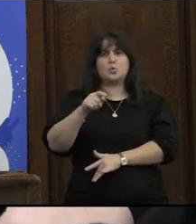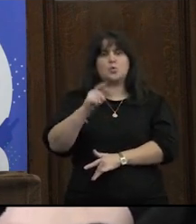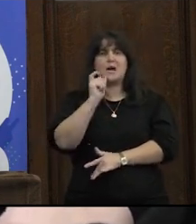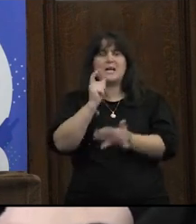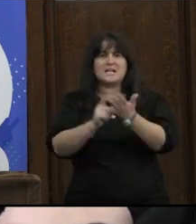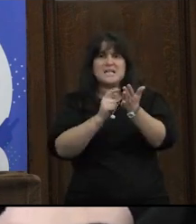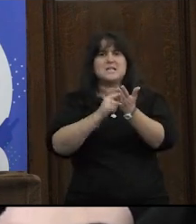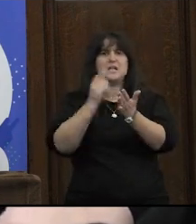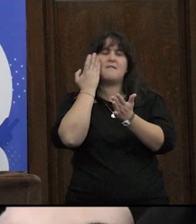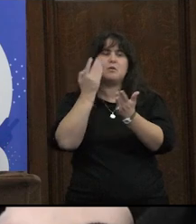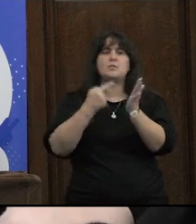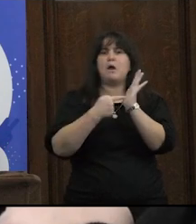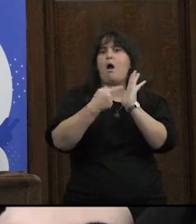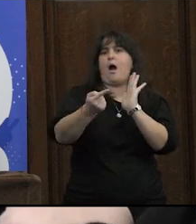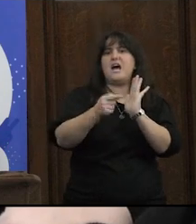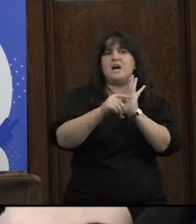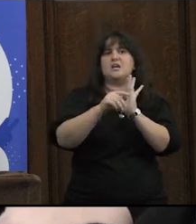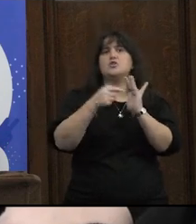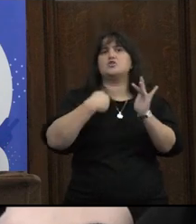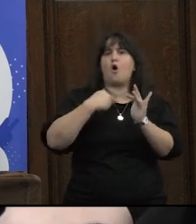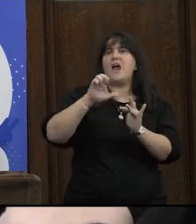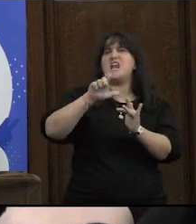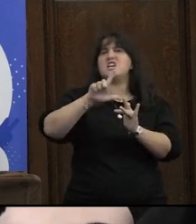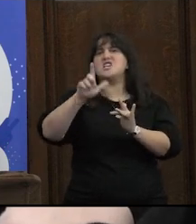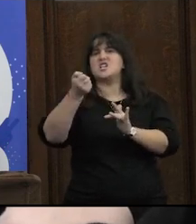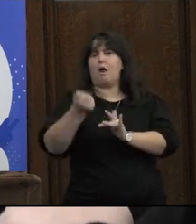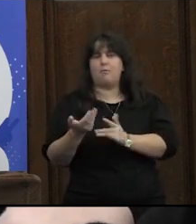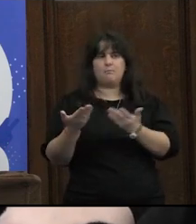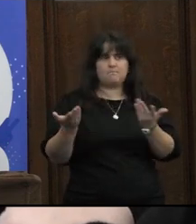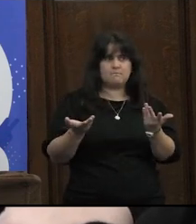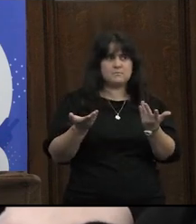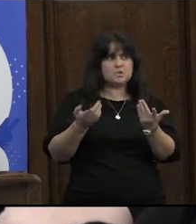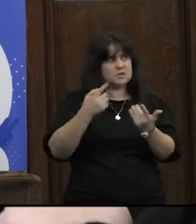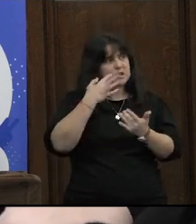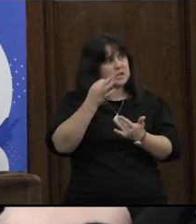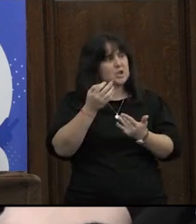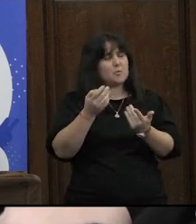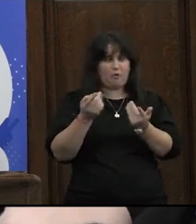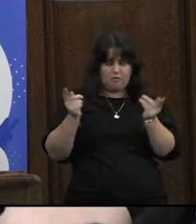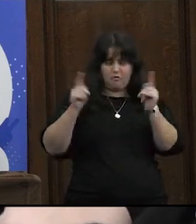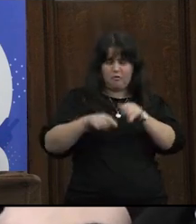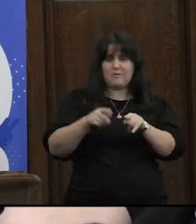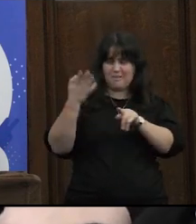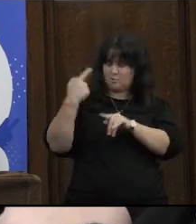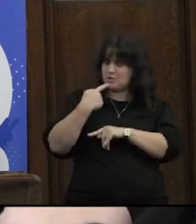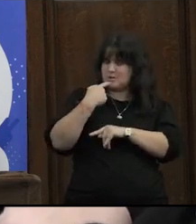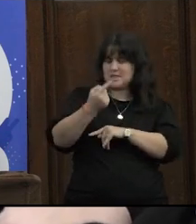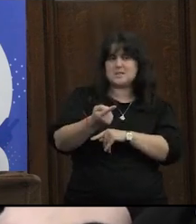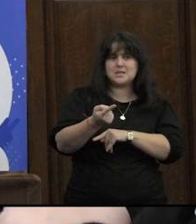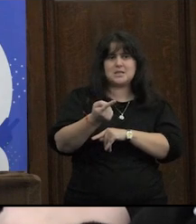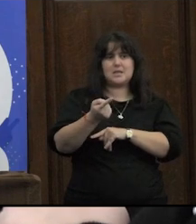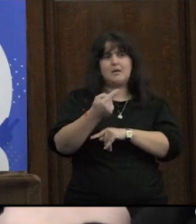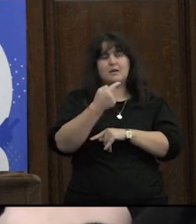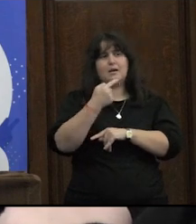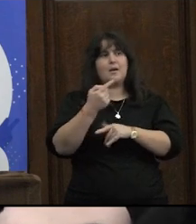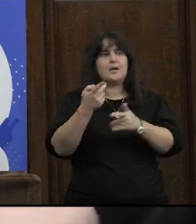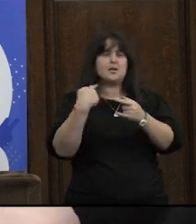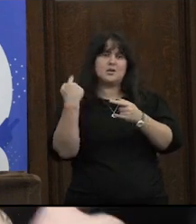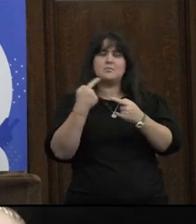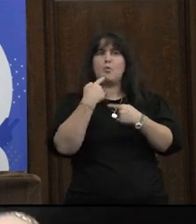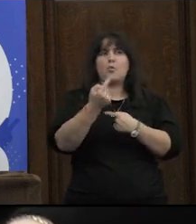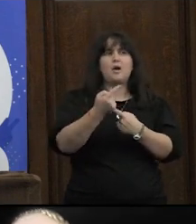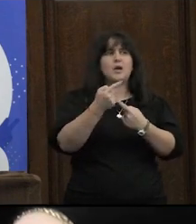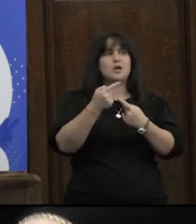lo aclara me parece que como retomando eso que dijiste al principio de que decimos